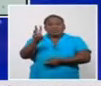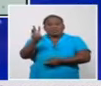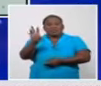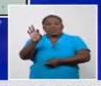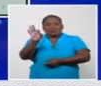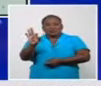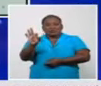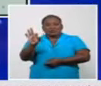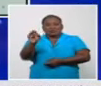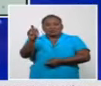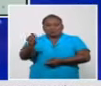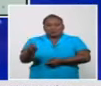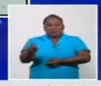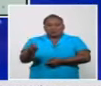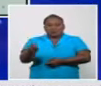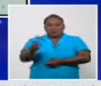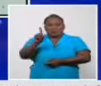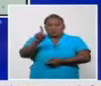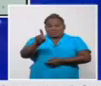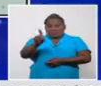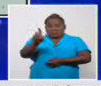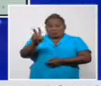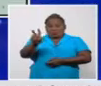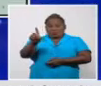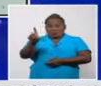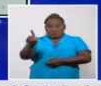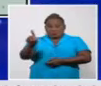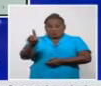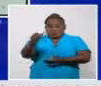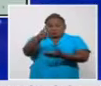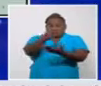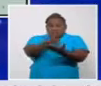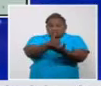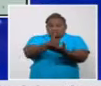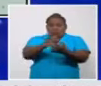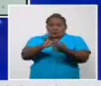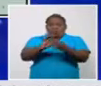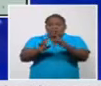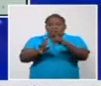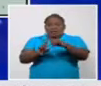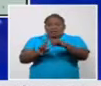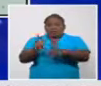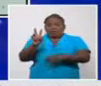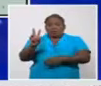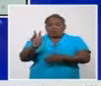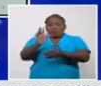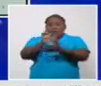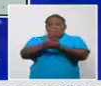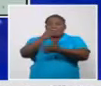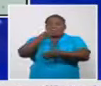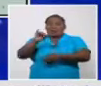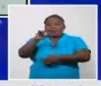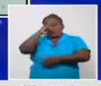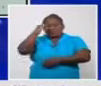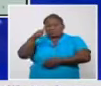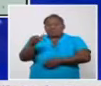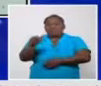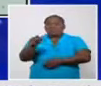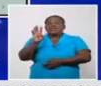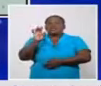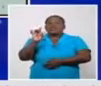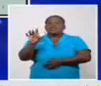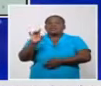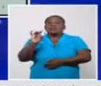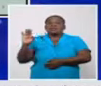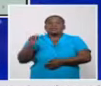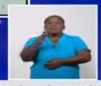121 del municipio Guantánamo 2 de Maicí y 15 de Baracoa y el